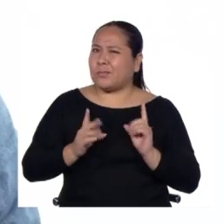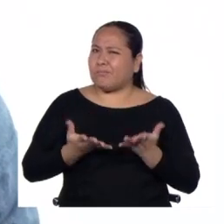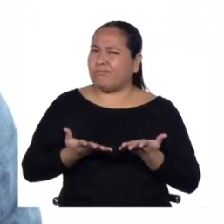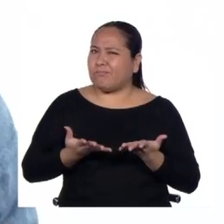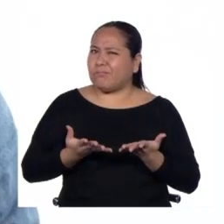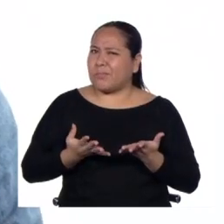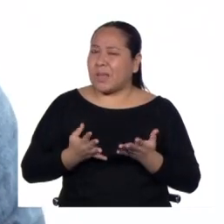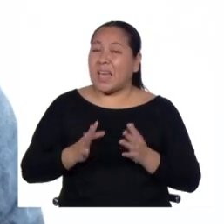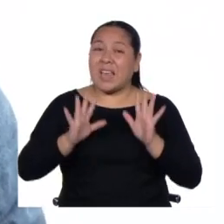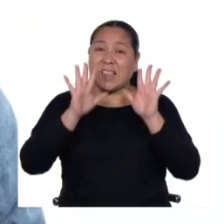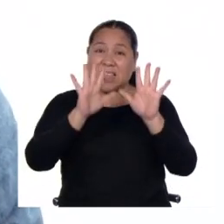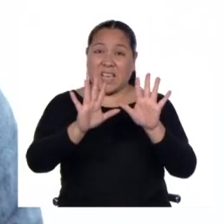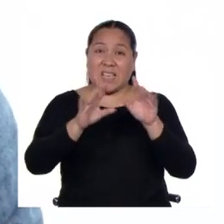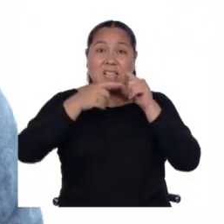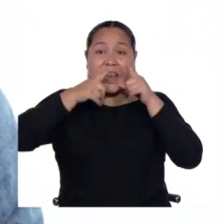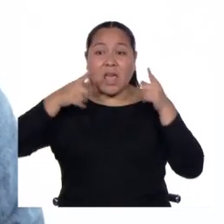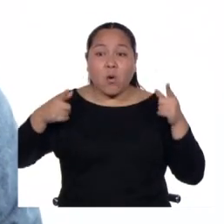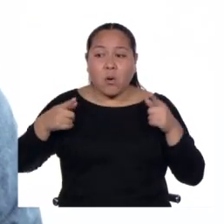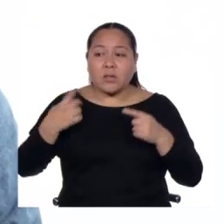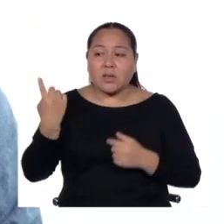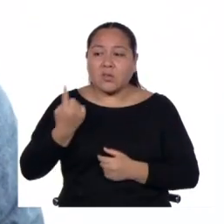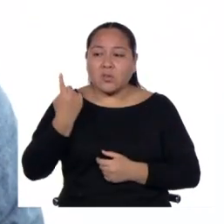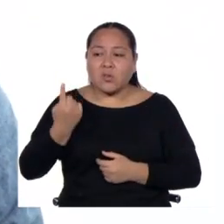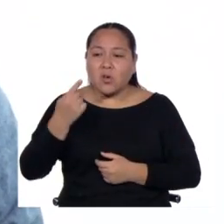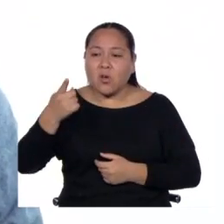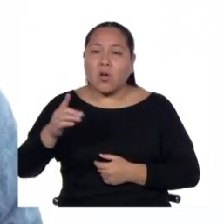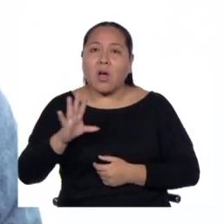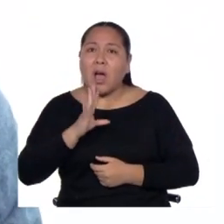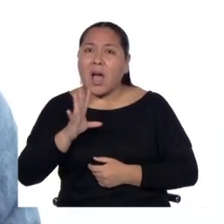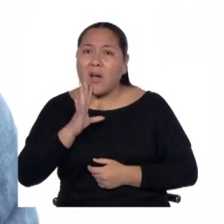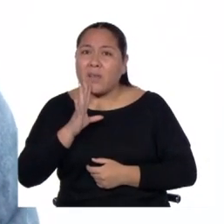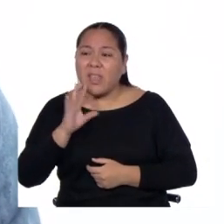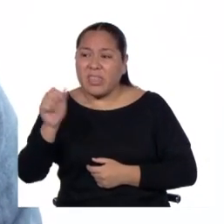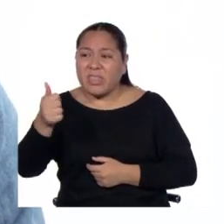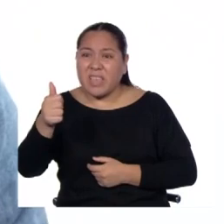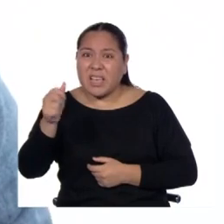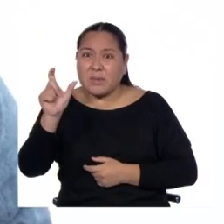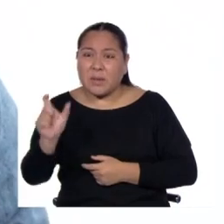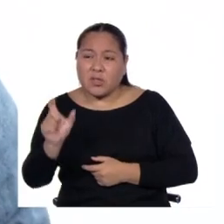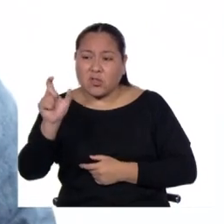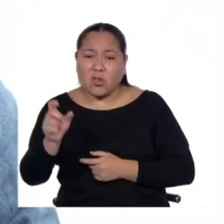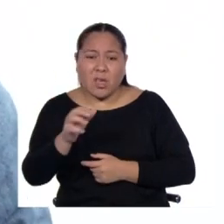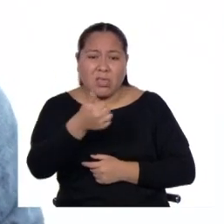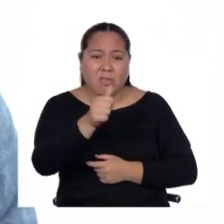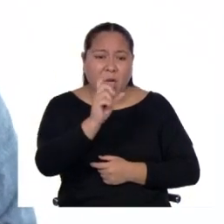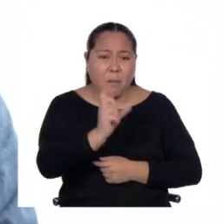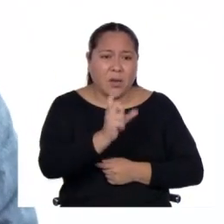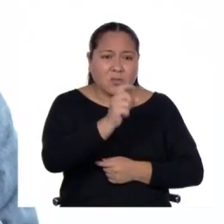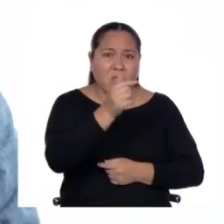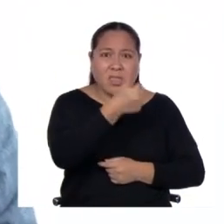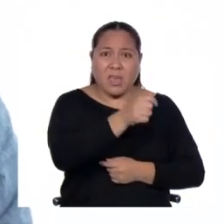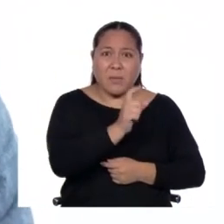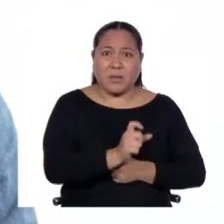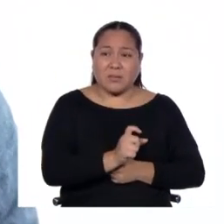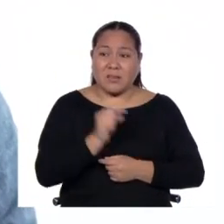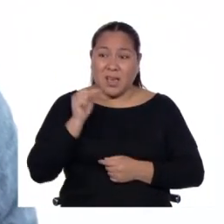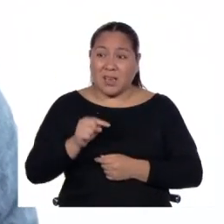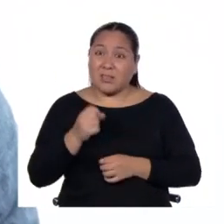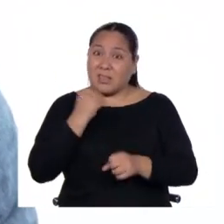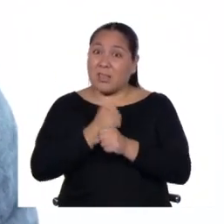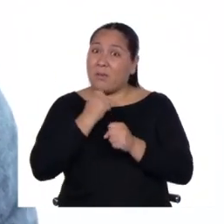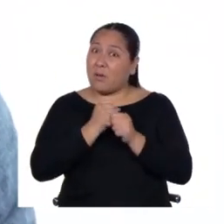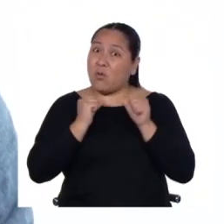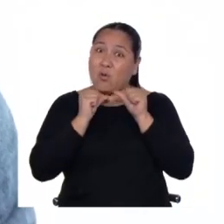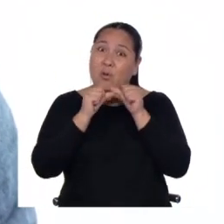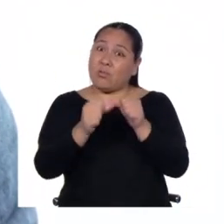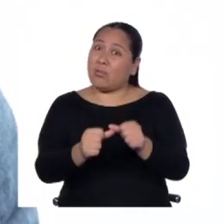existen 10 lenguas que solo son habladas por menos de 10 personas cada una es necesario que estas acciones continúen con